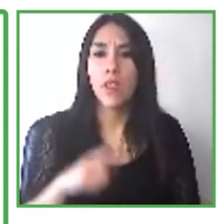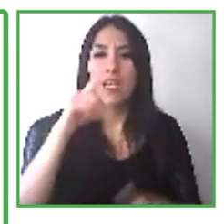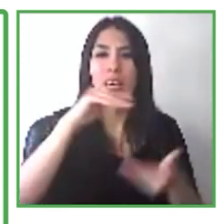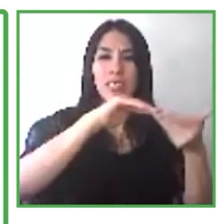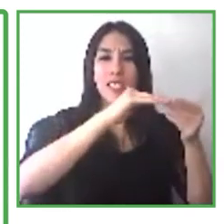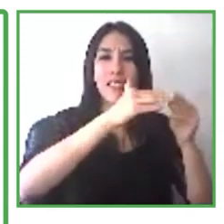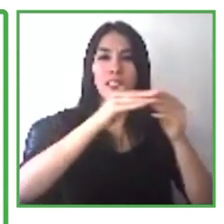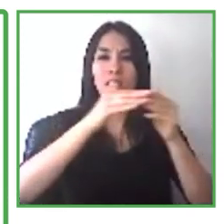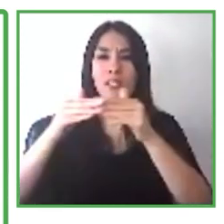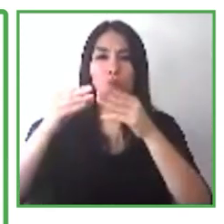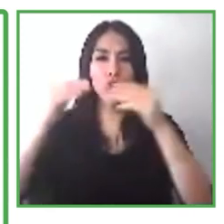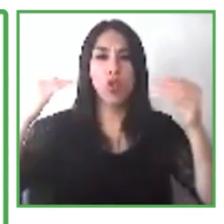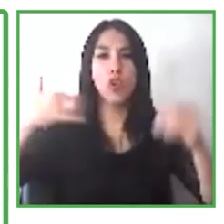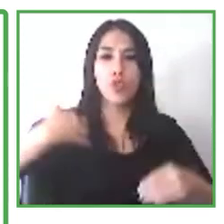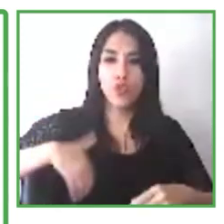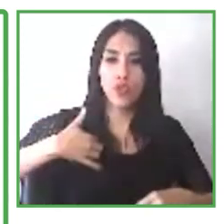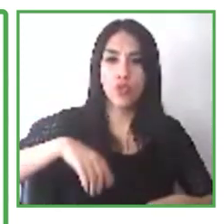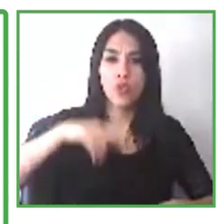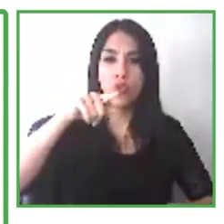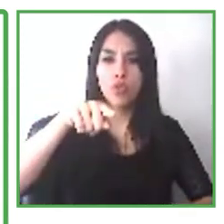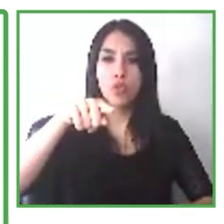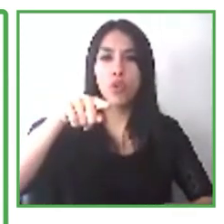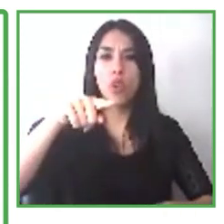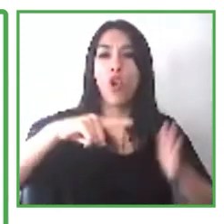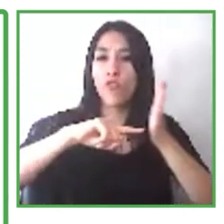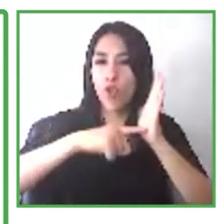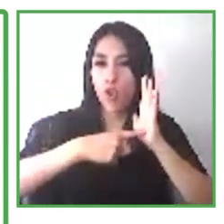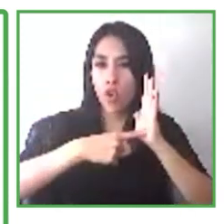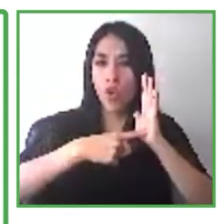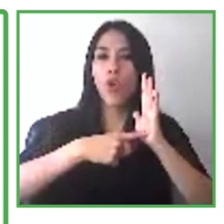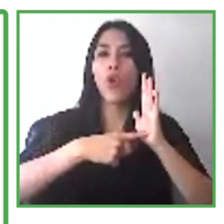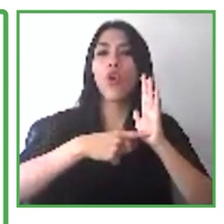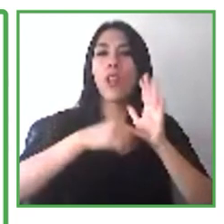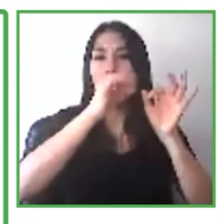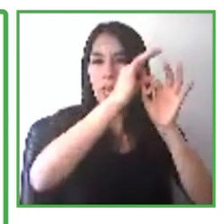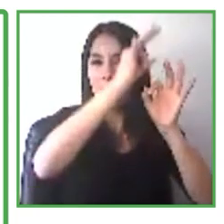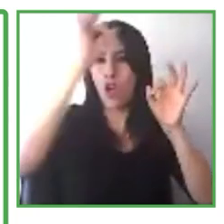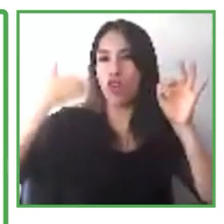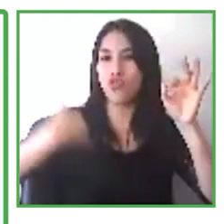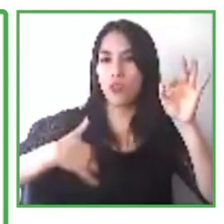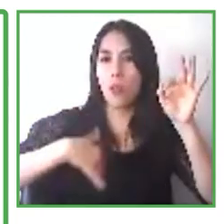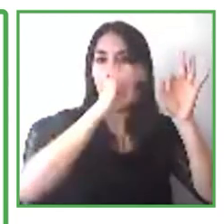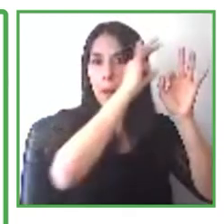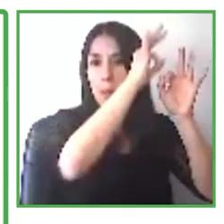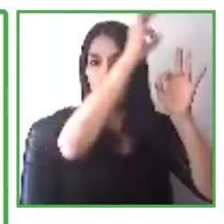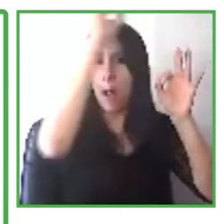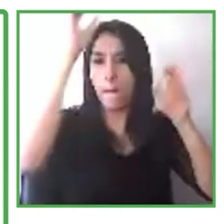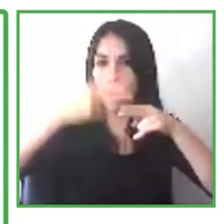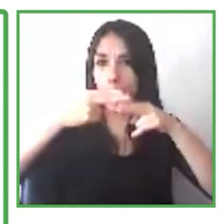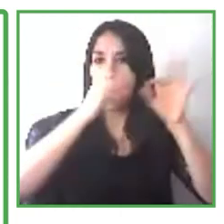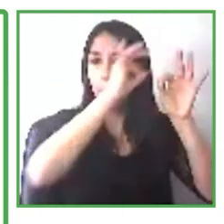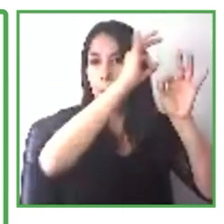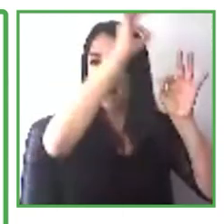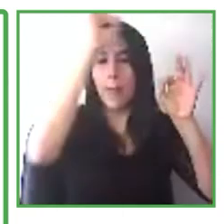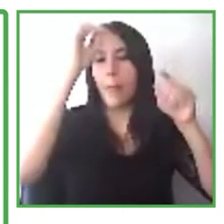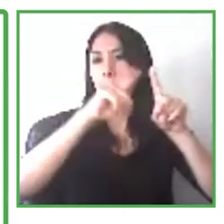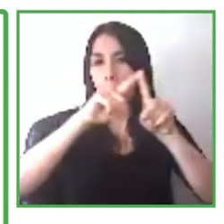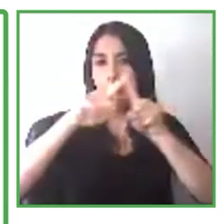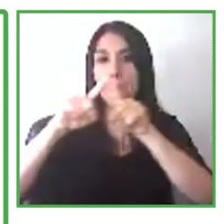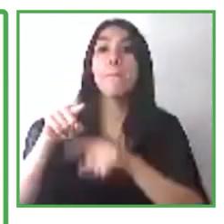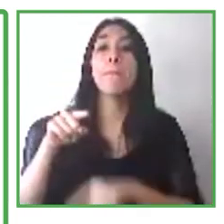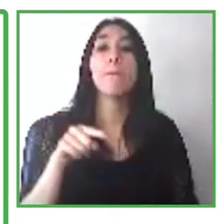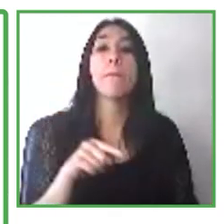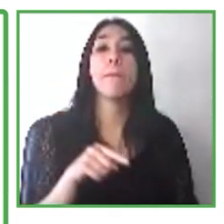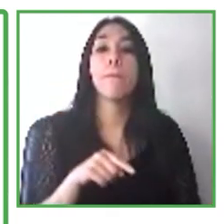Mendoza, Santa Fe y Rosario. Y en estas ciudades hemos impactado a muchas personas, solo enfocándonos en las personas